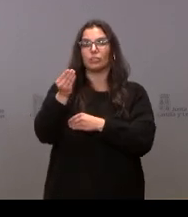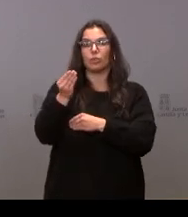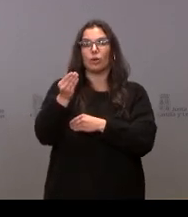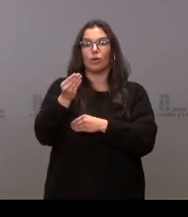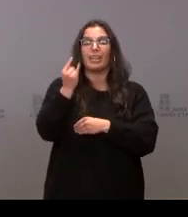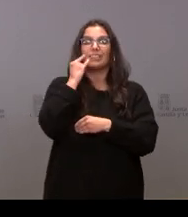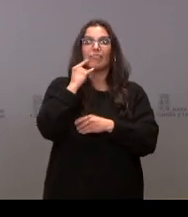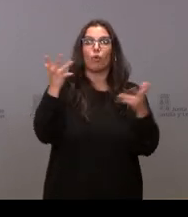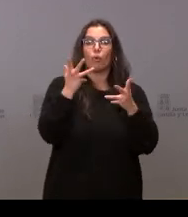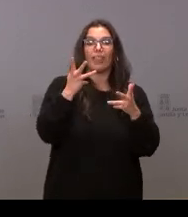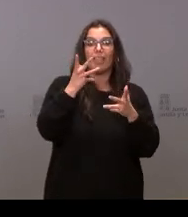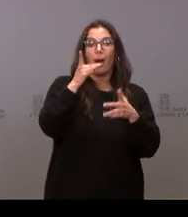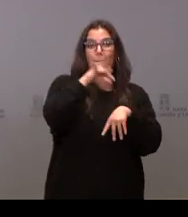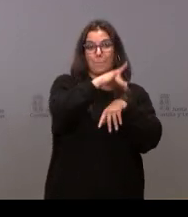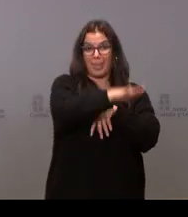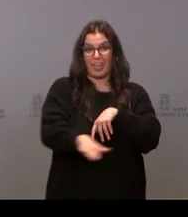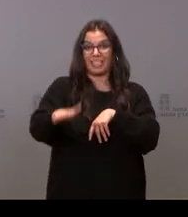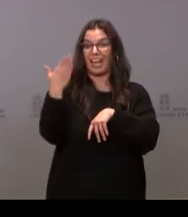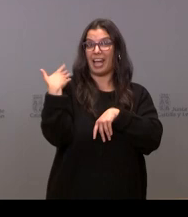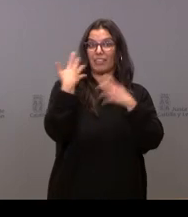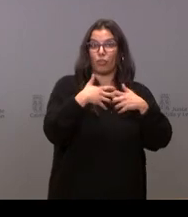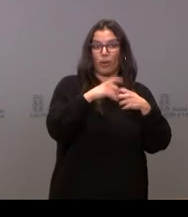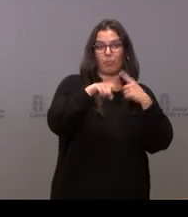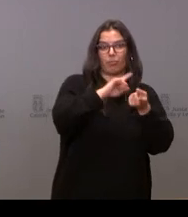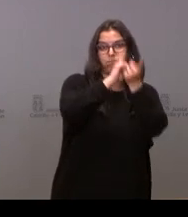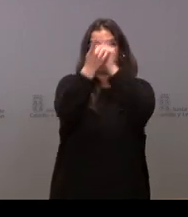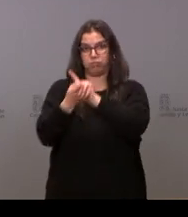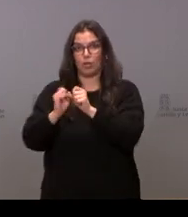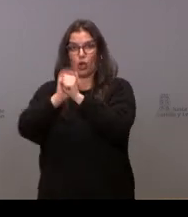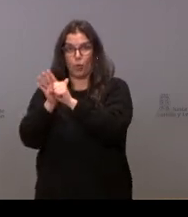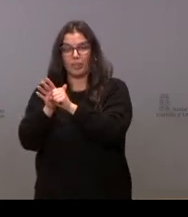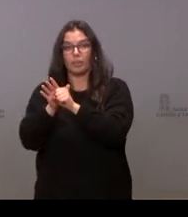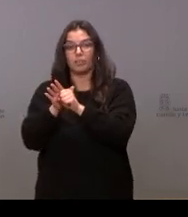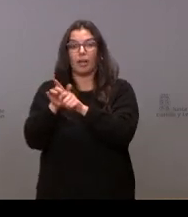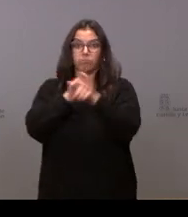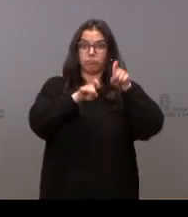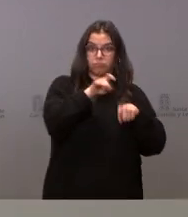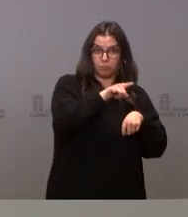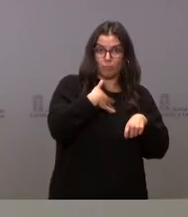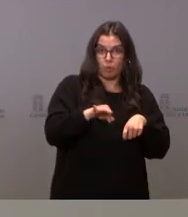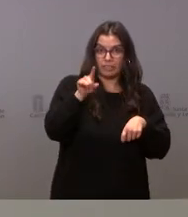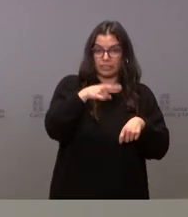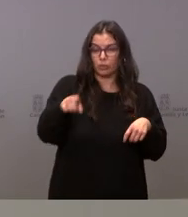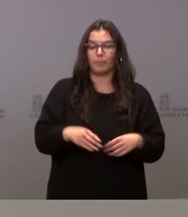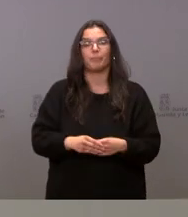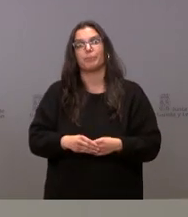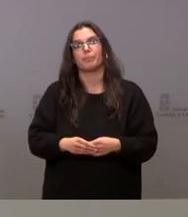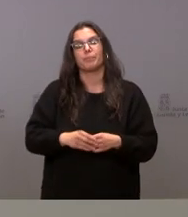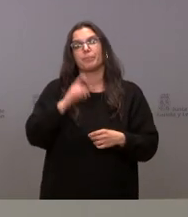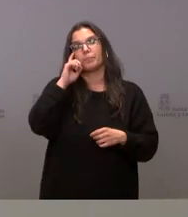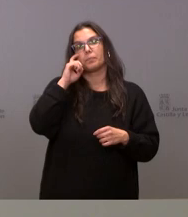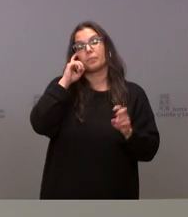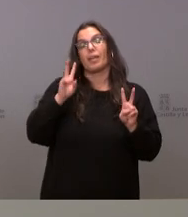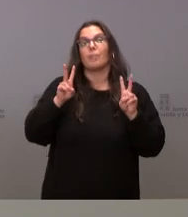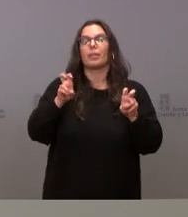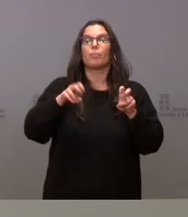urgencias pediátricas que antes funcionaba y que fue sustituido por ese teléfono COVID gracias bueno en principio todas las estrategias que